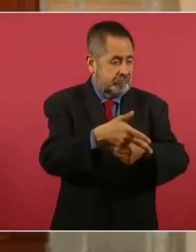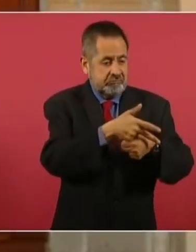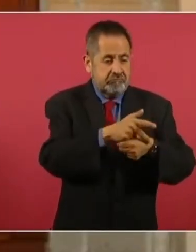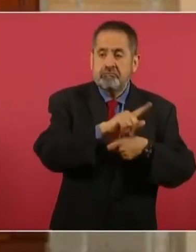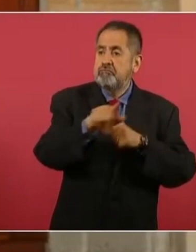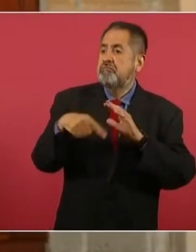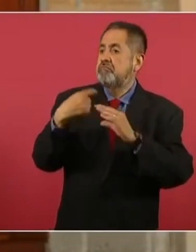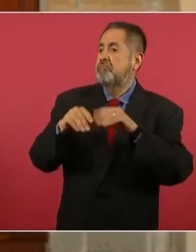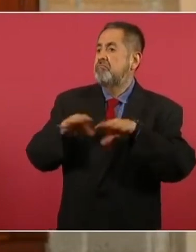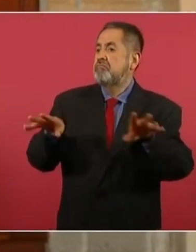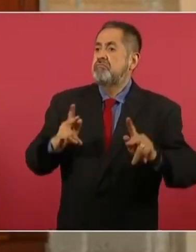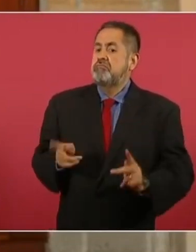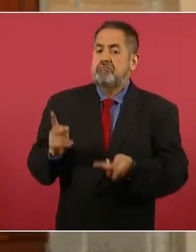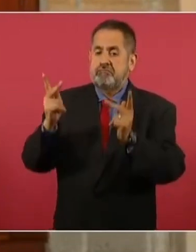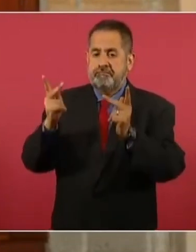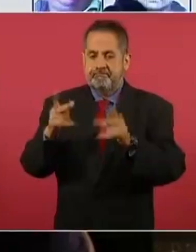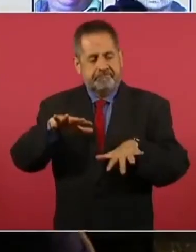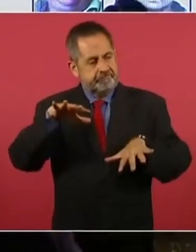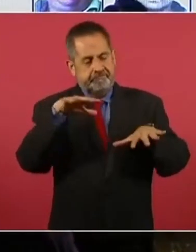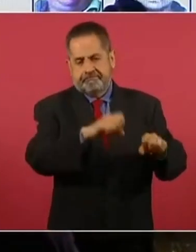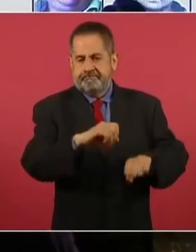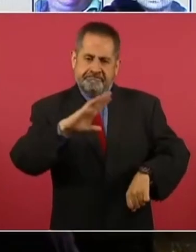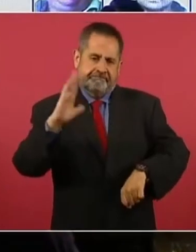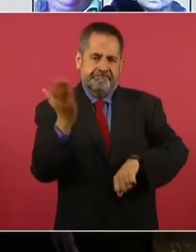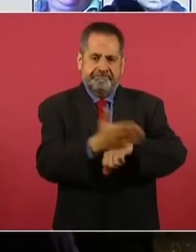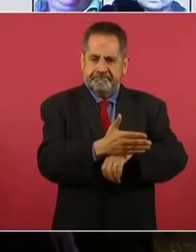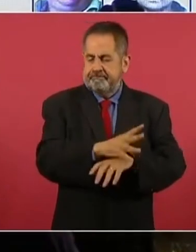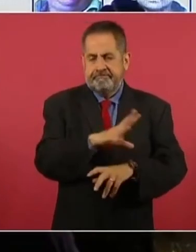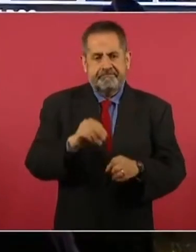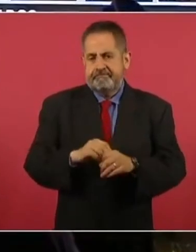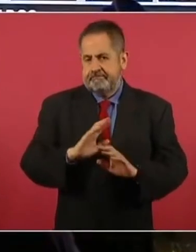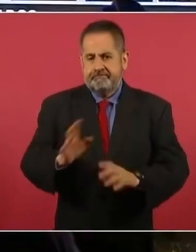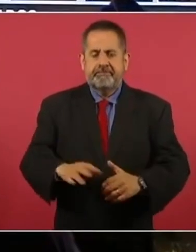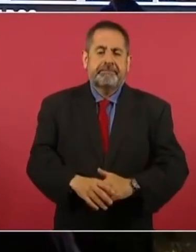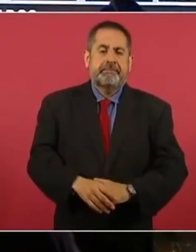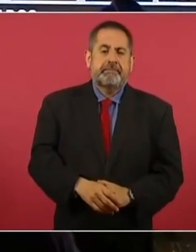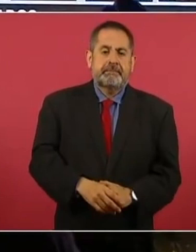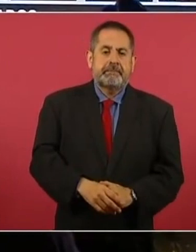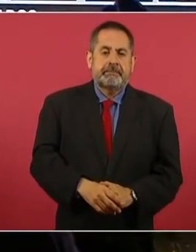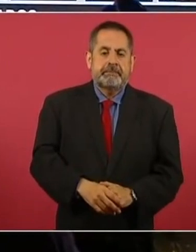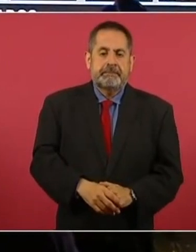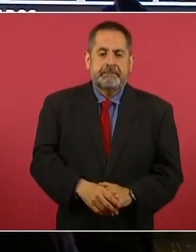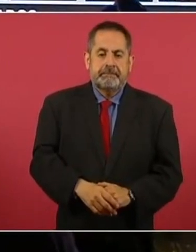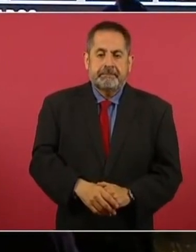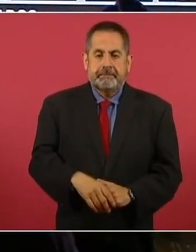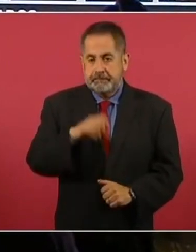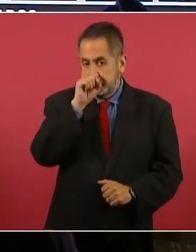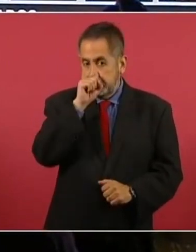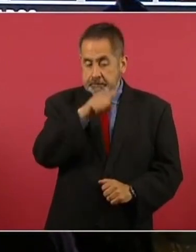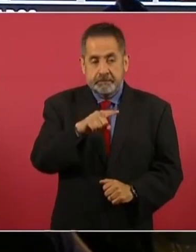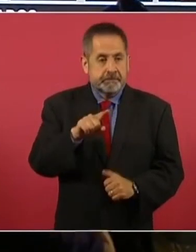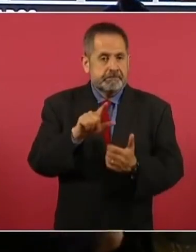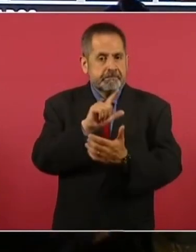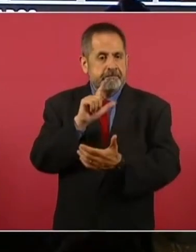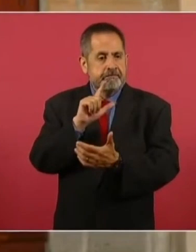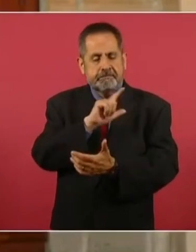de pornografía infantil, pero ya fueron sentenciados penalmente. Siguiente, también informar que en el fuero común